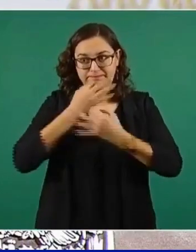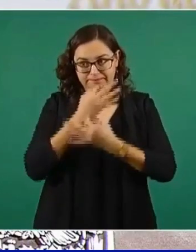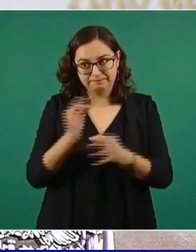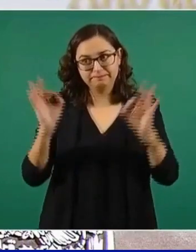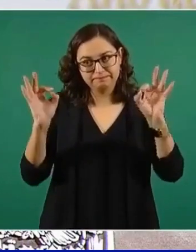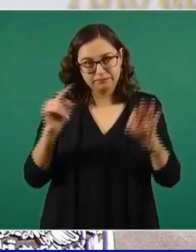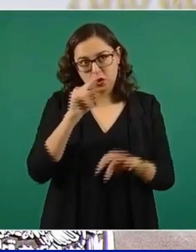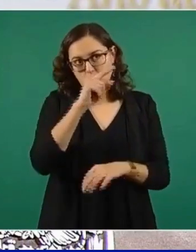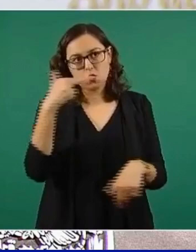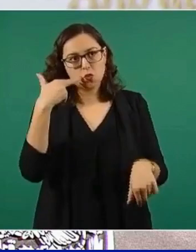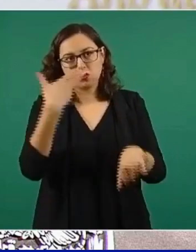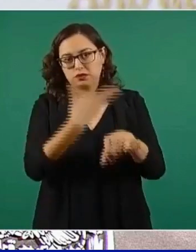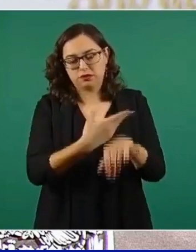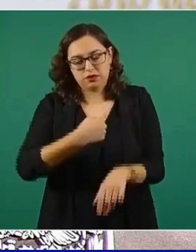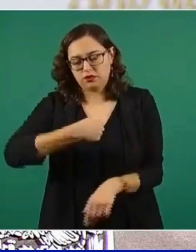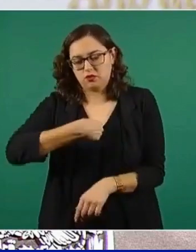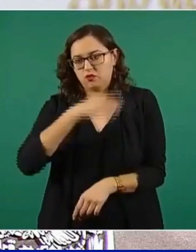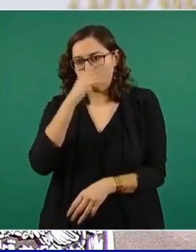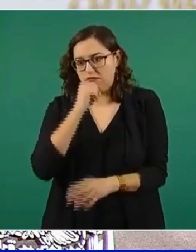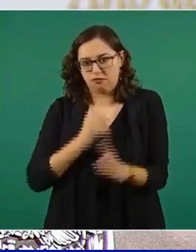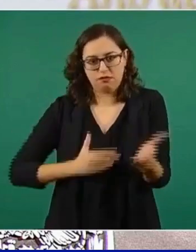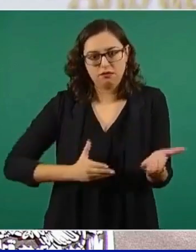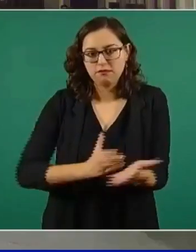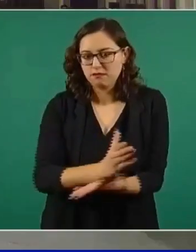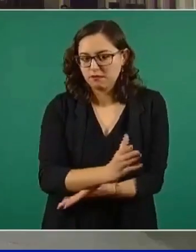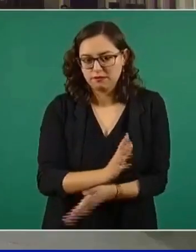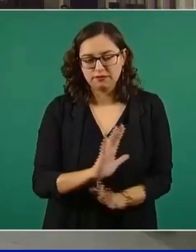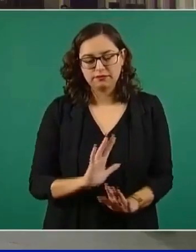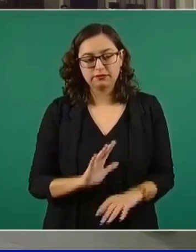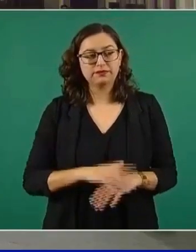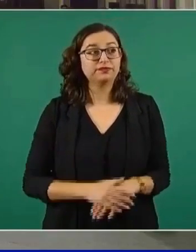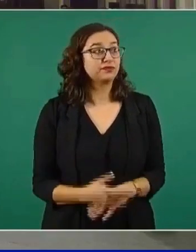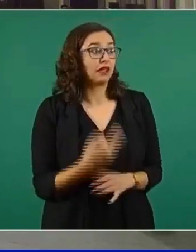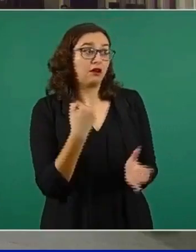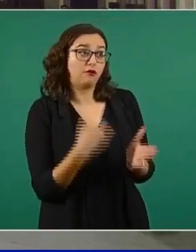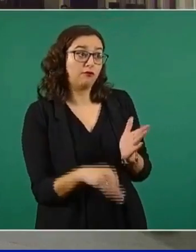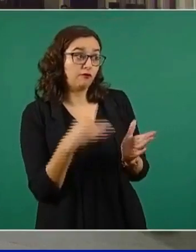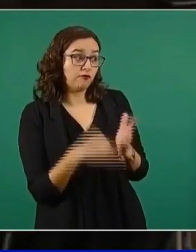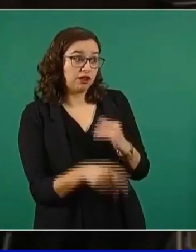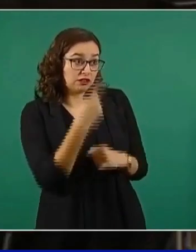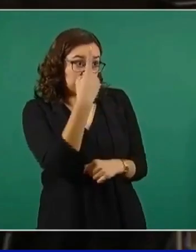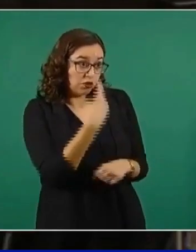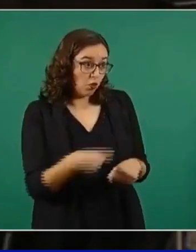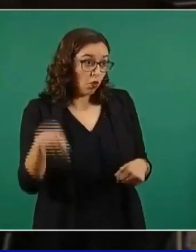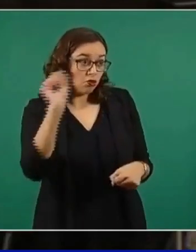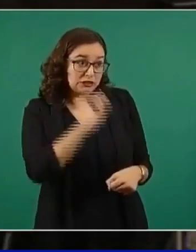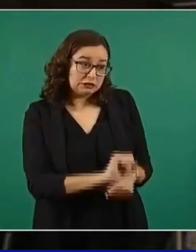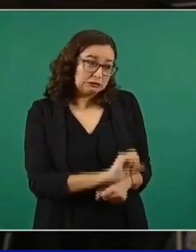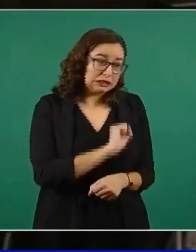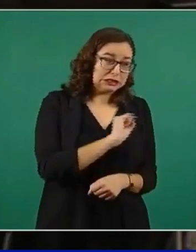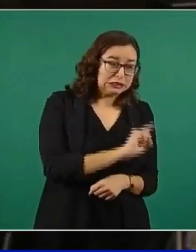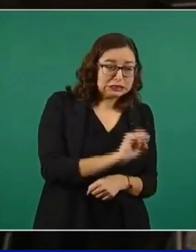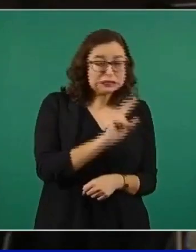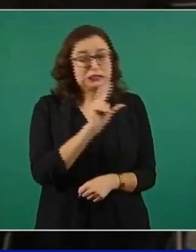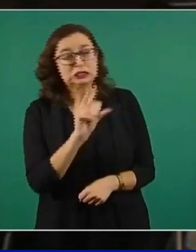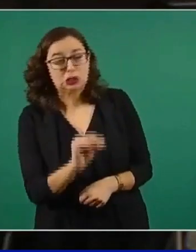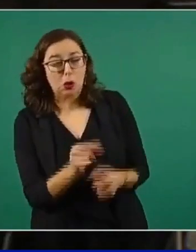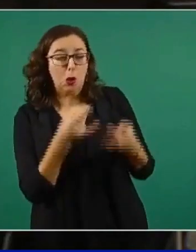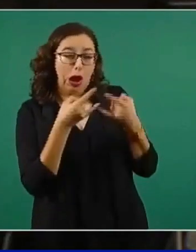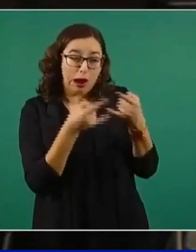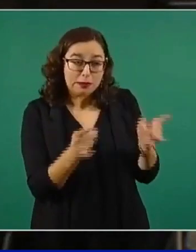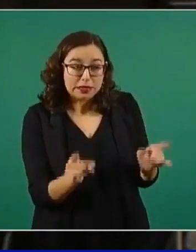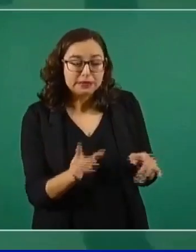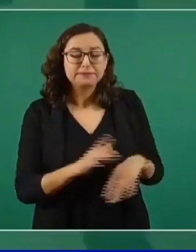y vamos a esperarnos. Digo, falta una semana para el 21, ¿es probable o poco probable o cómo?